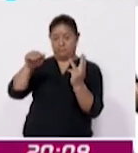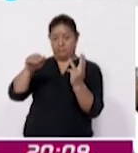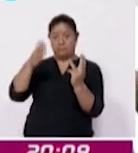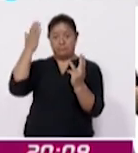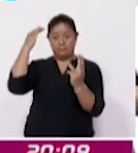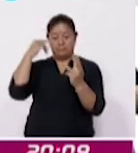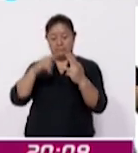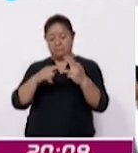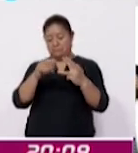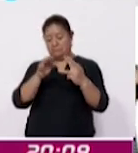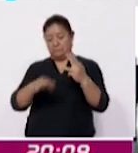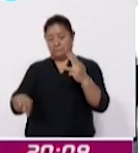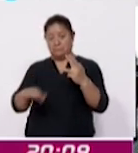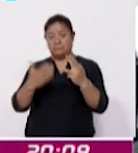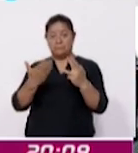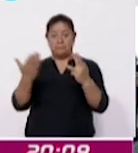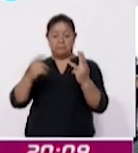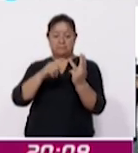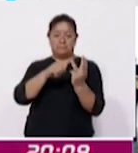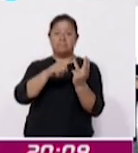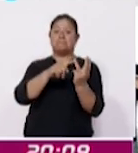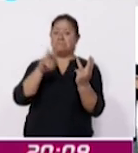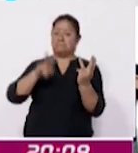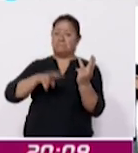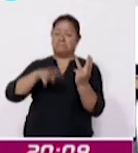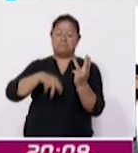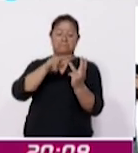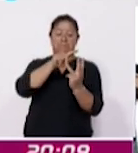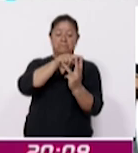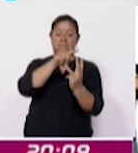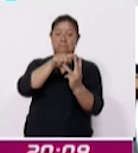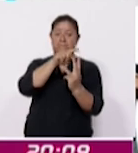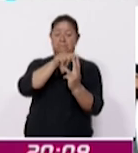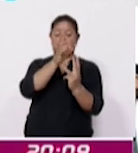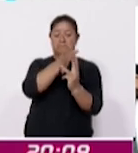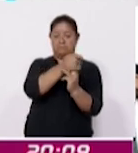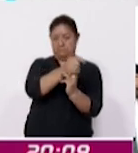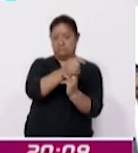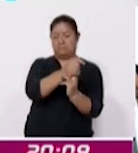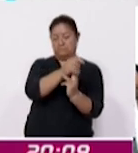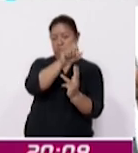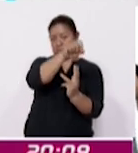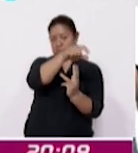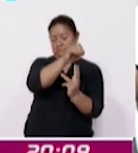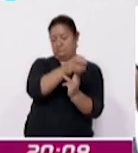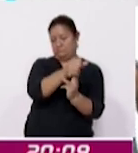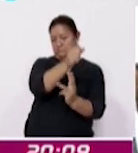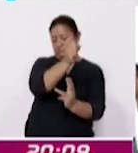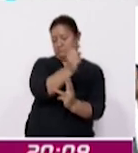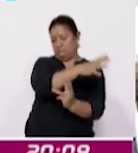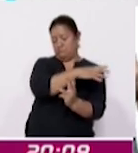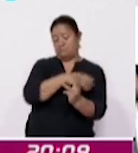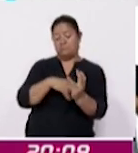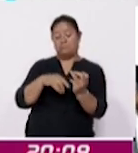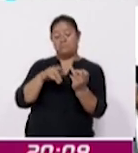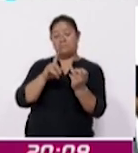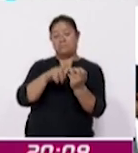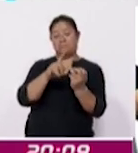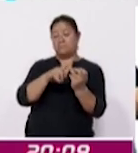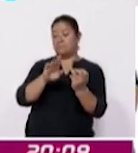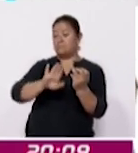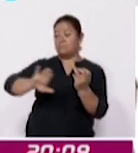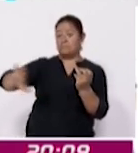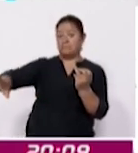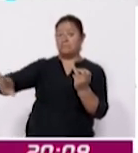lado, leche evaporada y condensada, que va a ser como un genérico propio, y se separa leche maternizada y